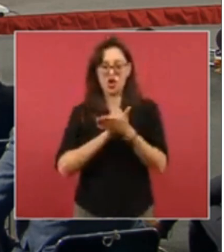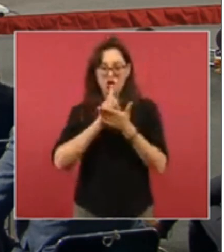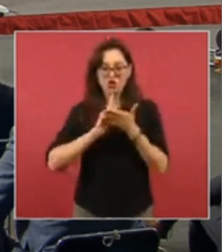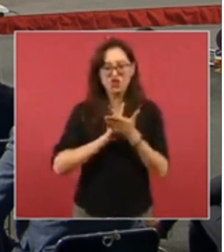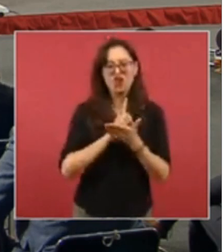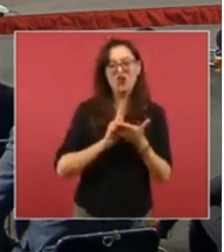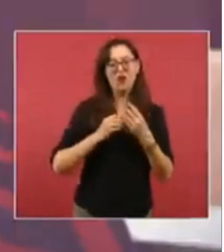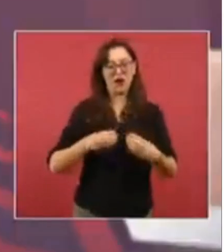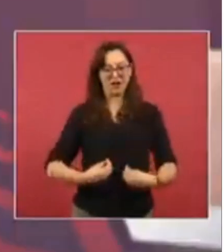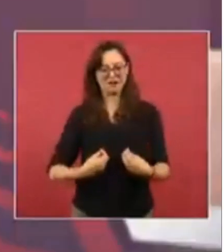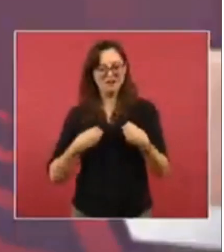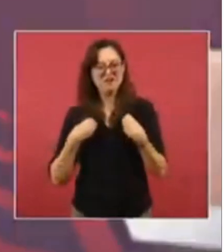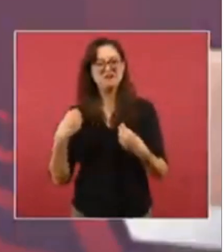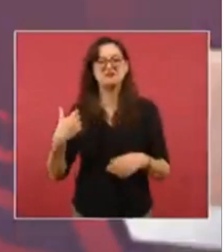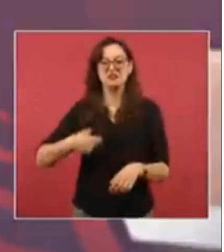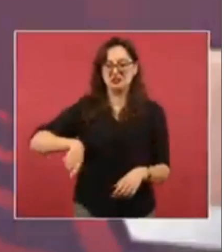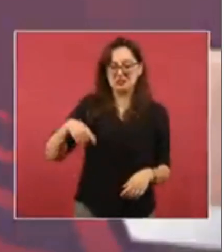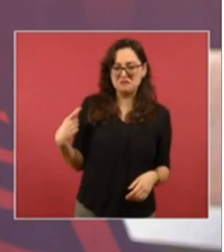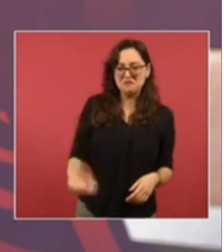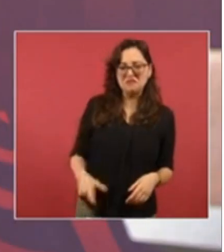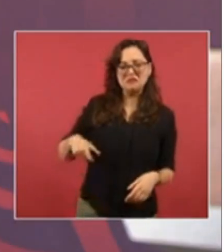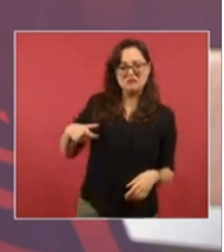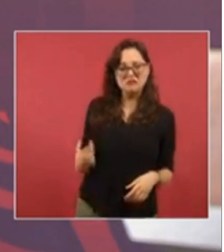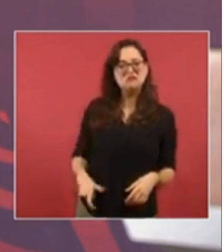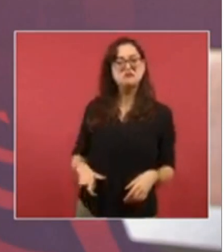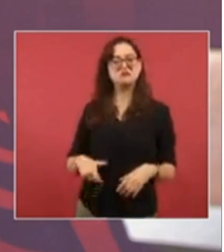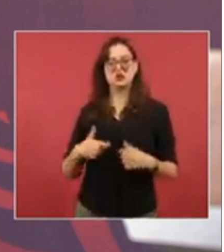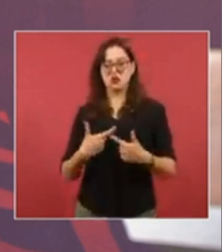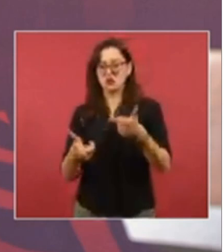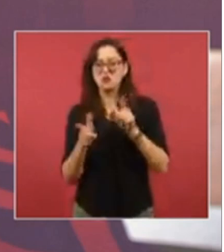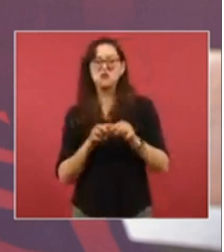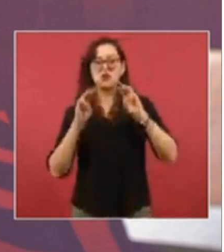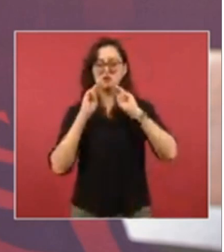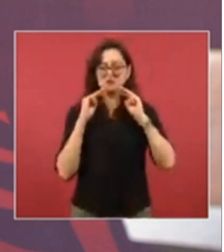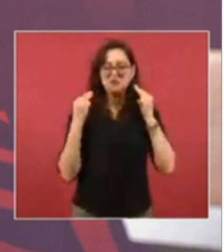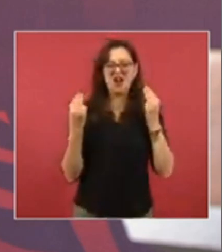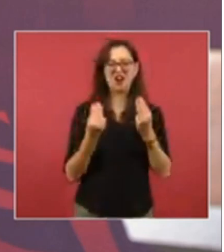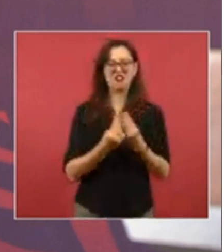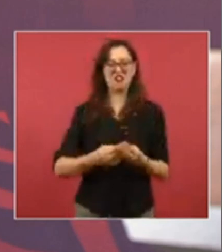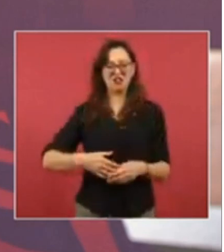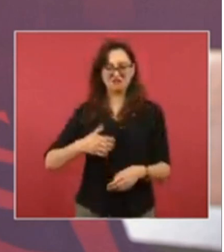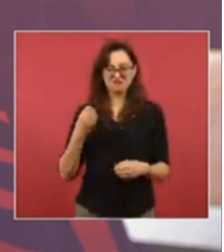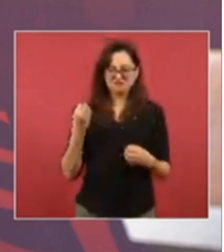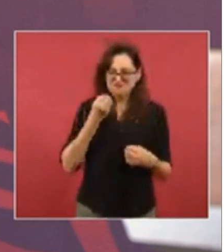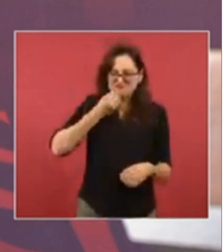los grupos dedicados a la delincuencia